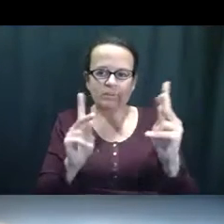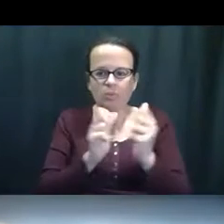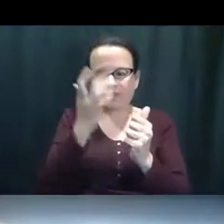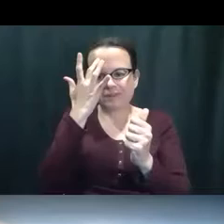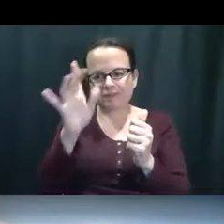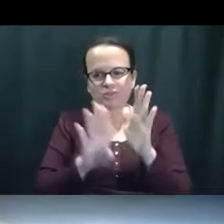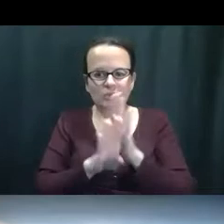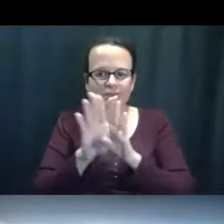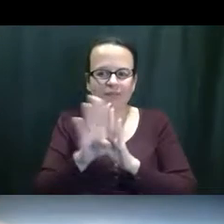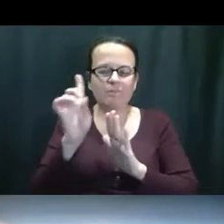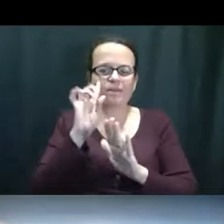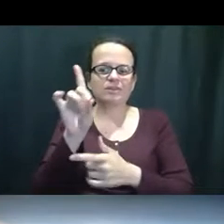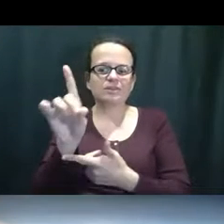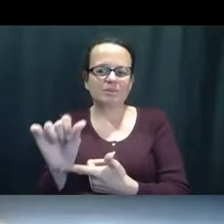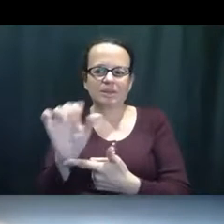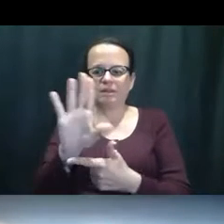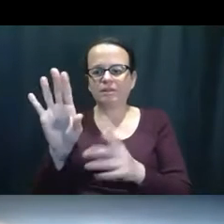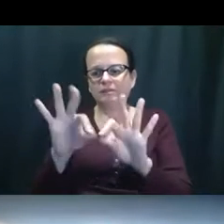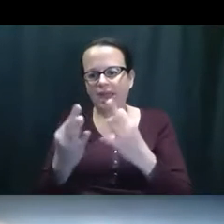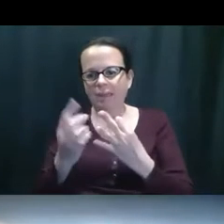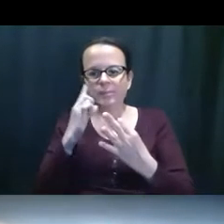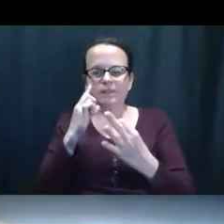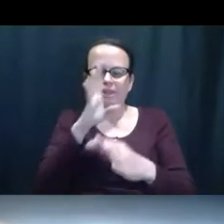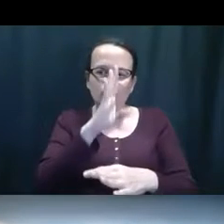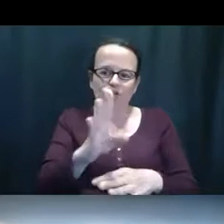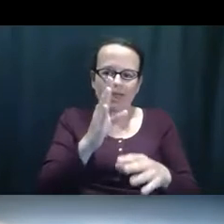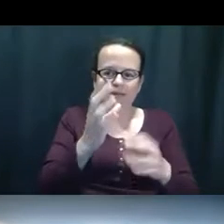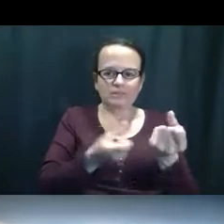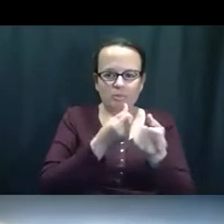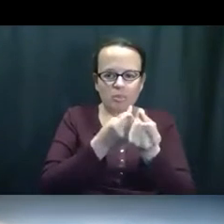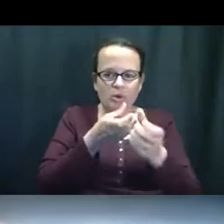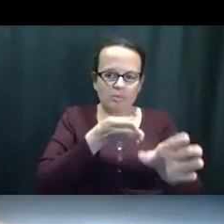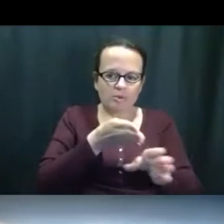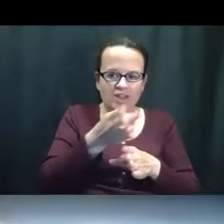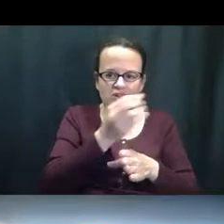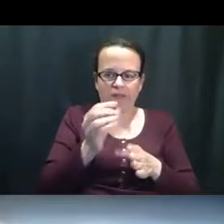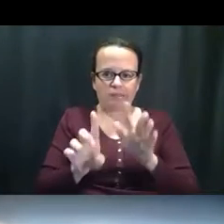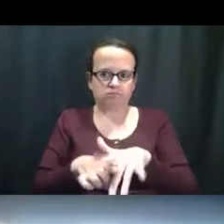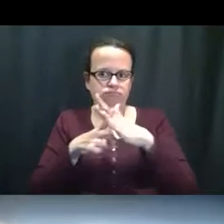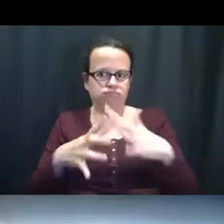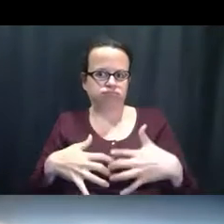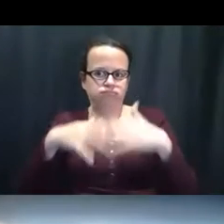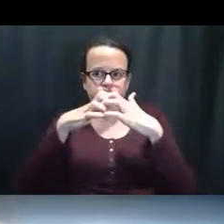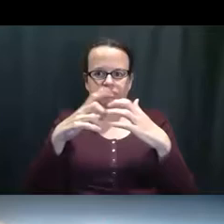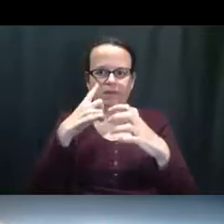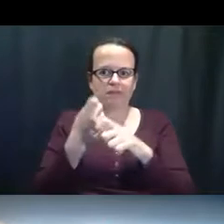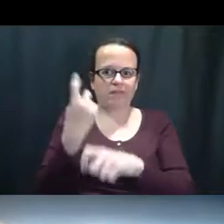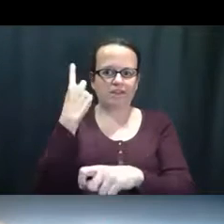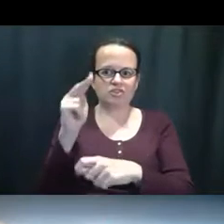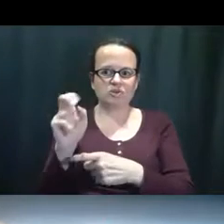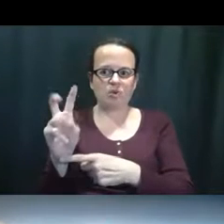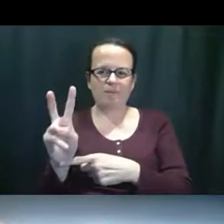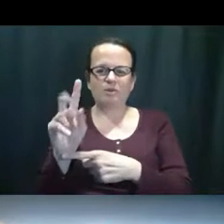para apoyos a individuos que están teniendo con dificultades o incapacidades. Nosotros